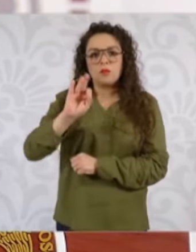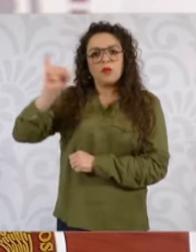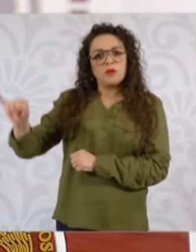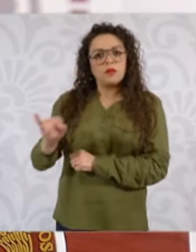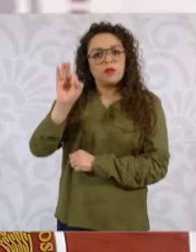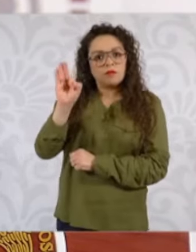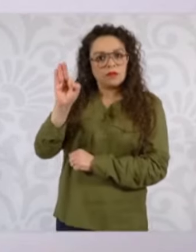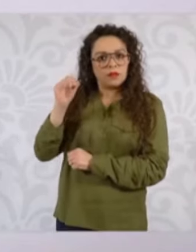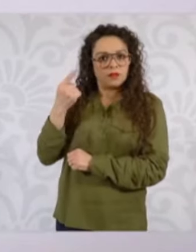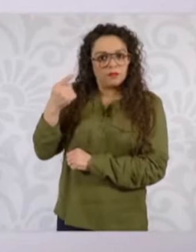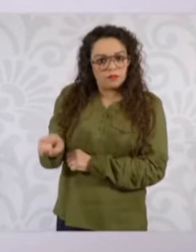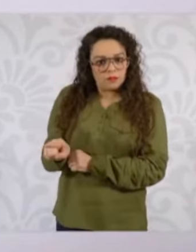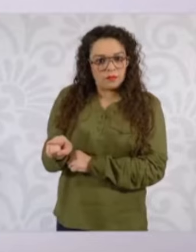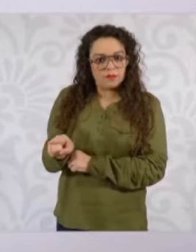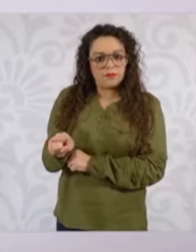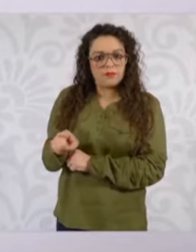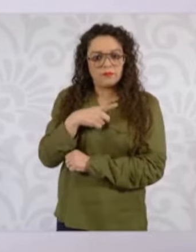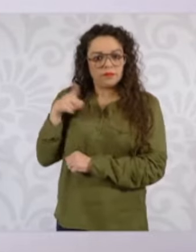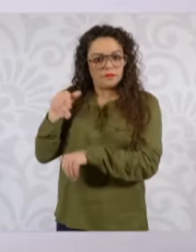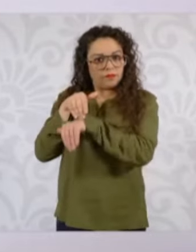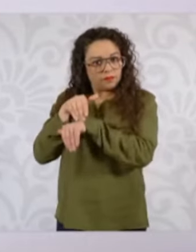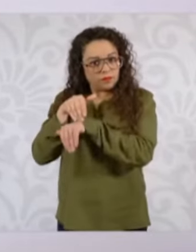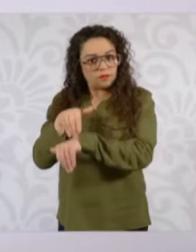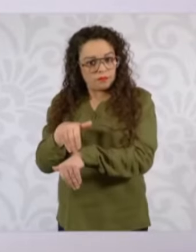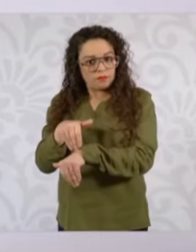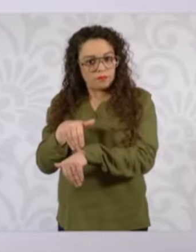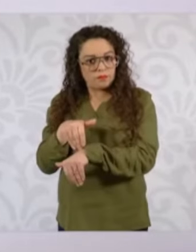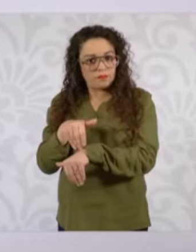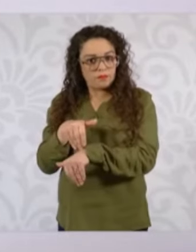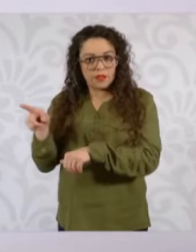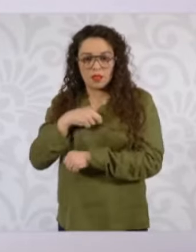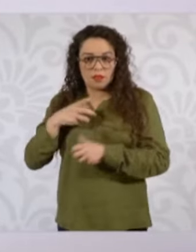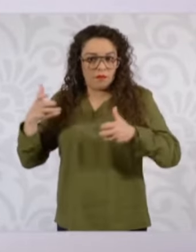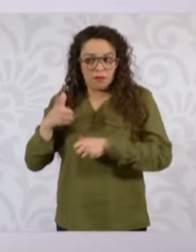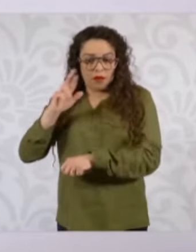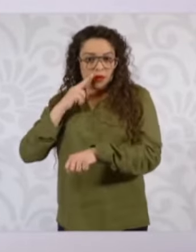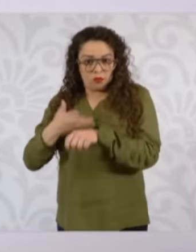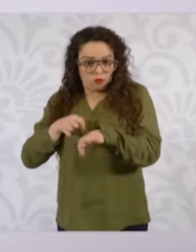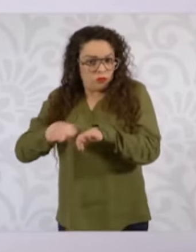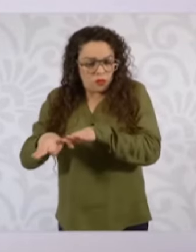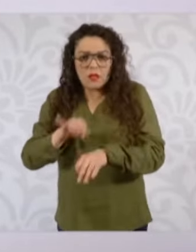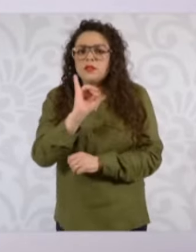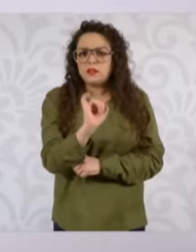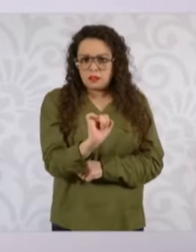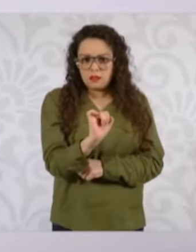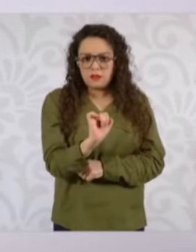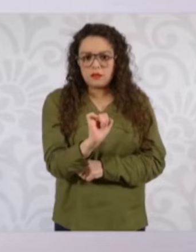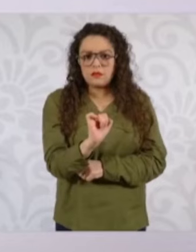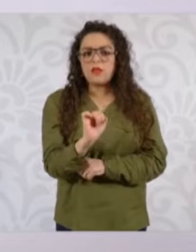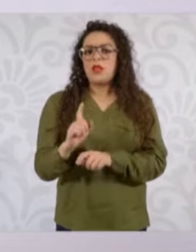constituido que no está exento de actuar en el ámbito de sus competencias. Todas estas suspensiones que se han venido